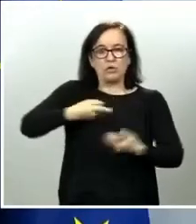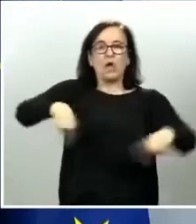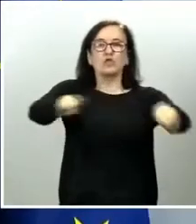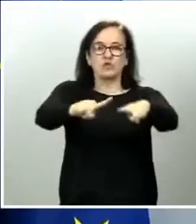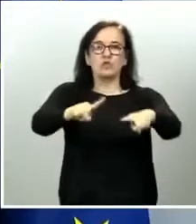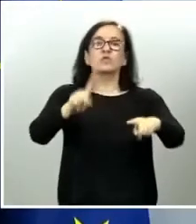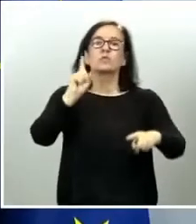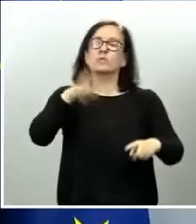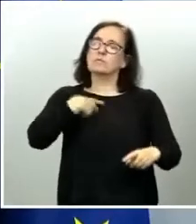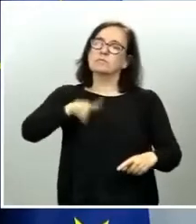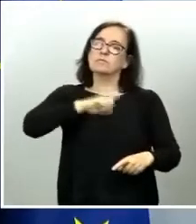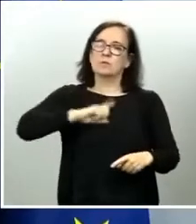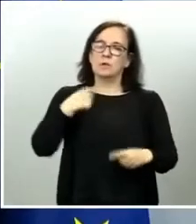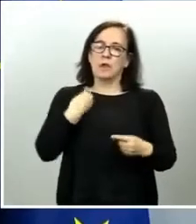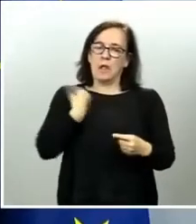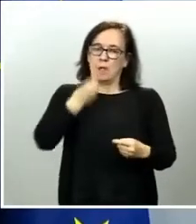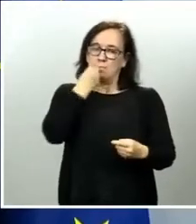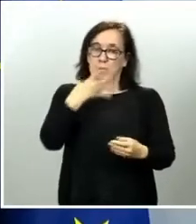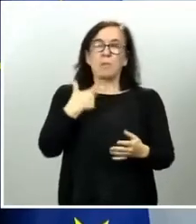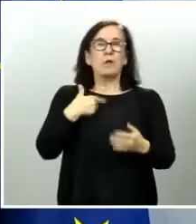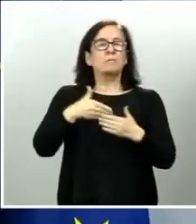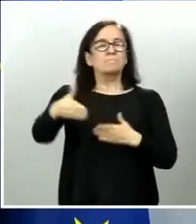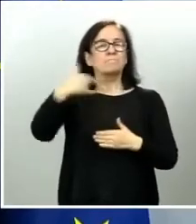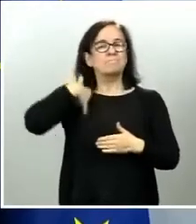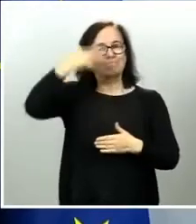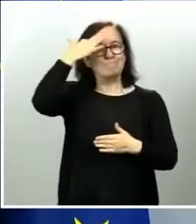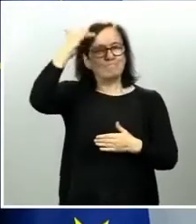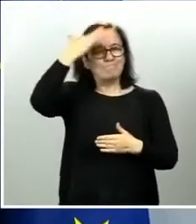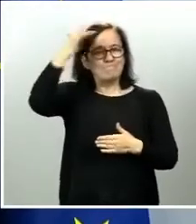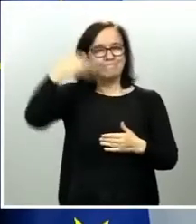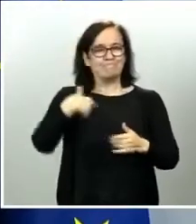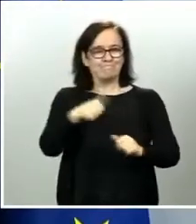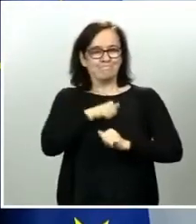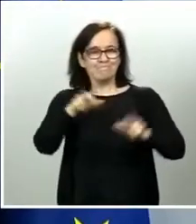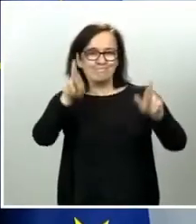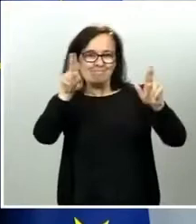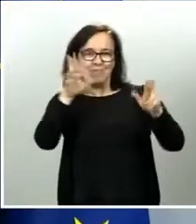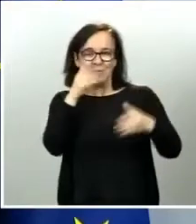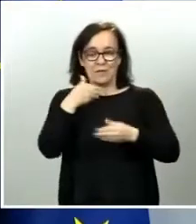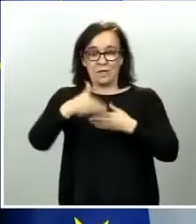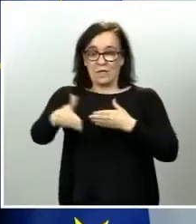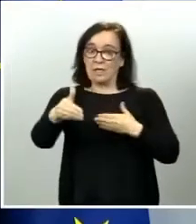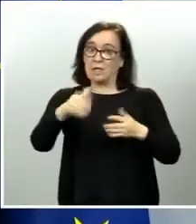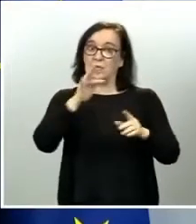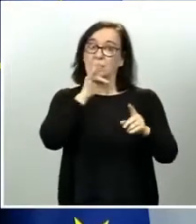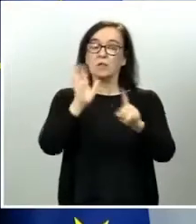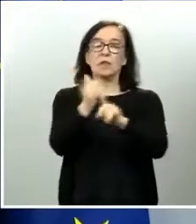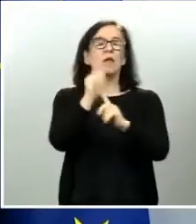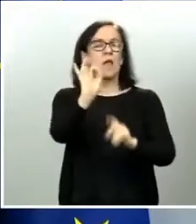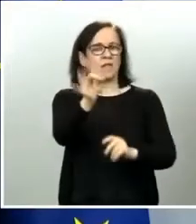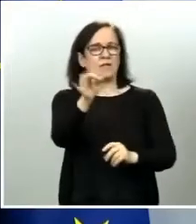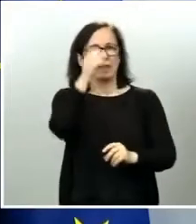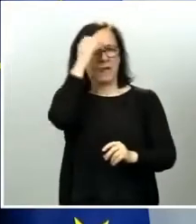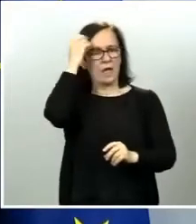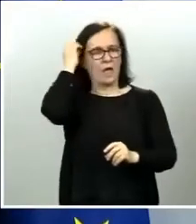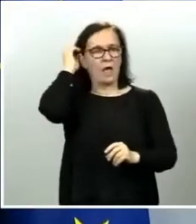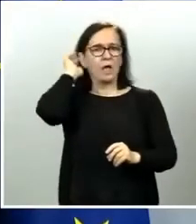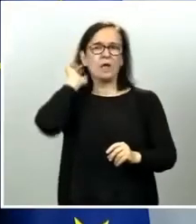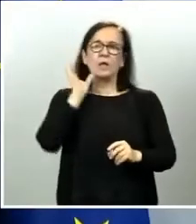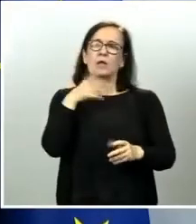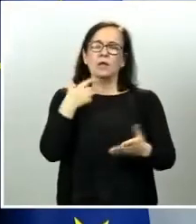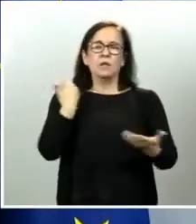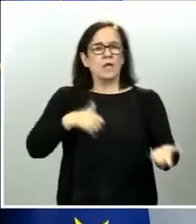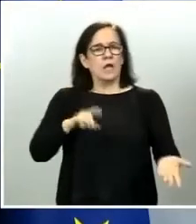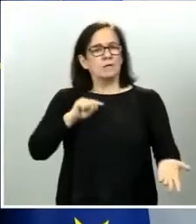tenemos razones para la esperanza, para sentirnos capaces de alcanzar. Evidentemente hasta el día de hoy habéis, hemos todos gastado muchas